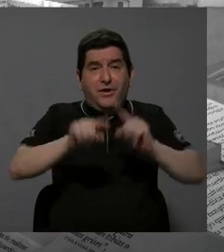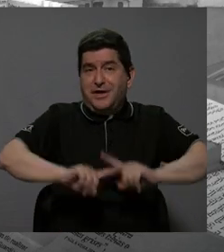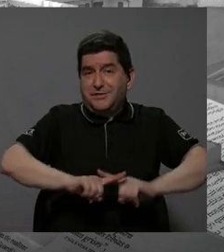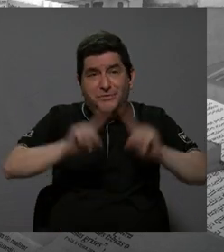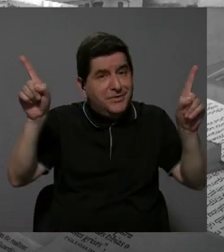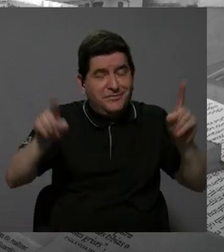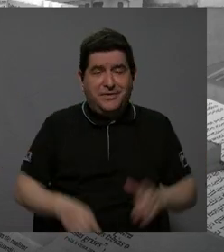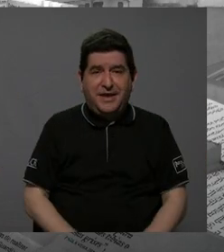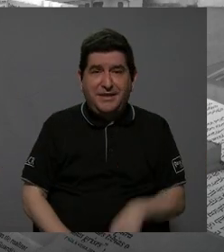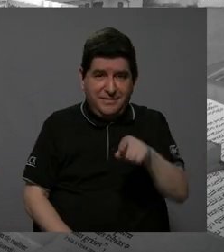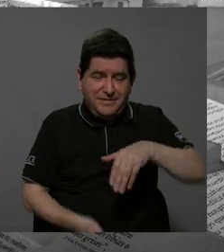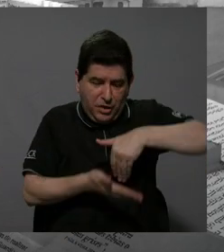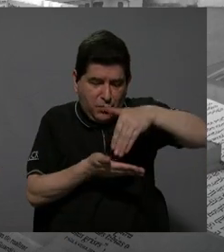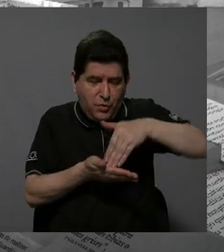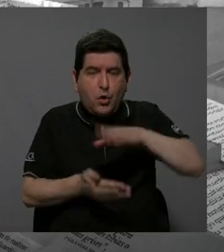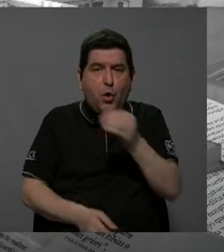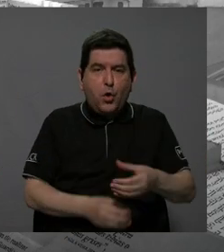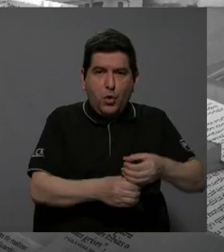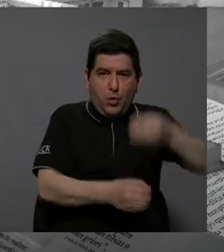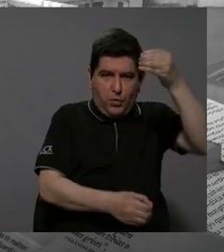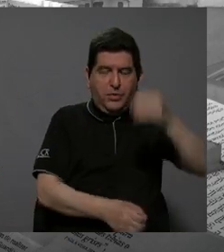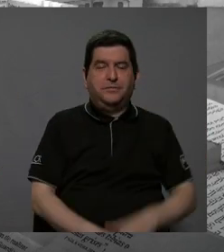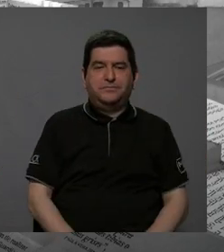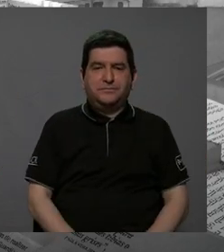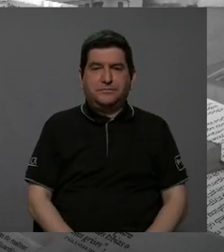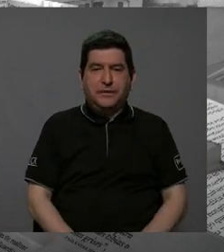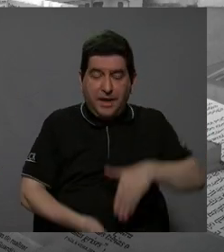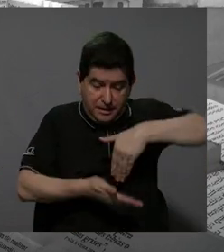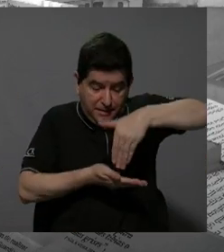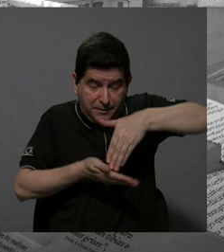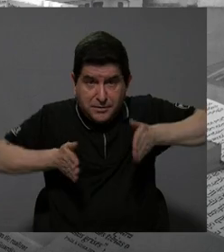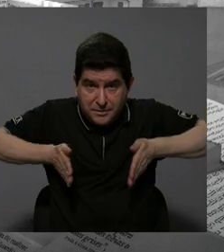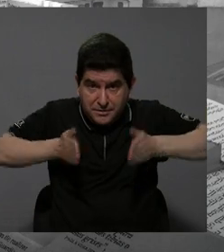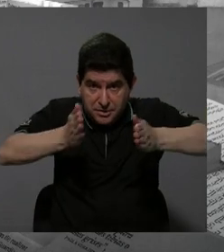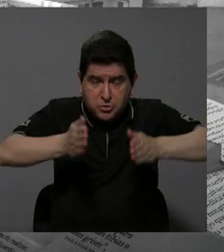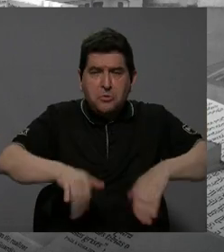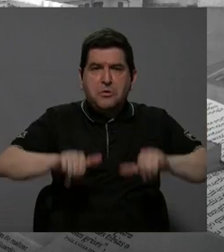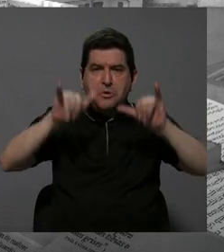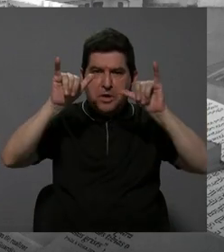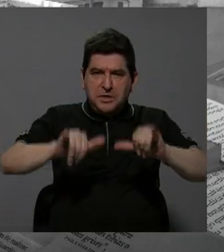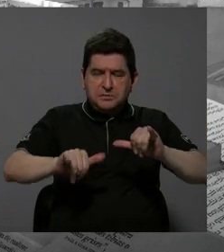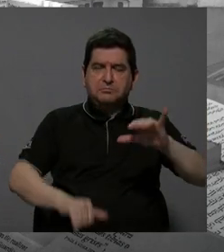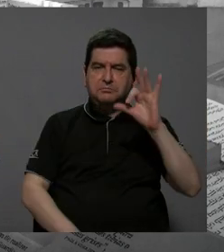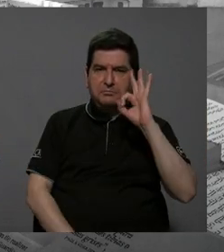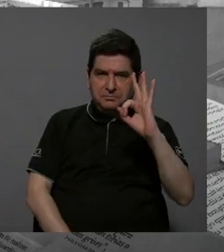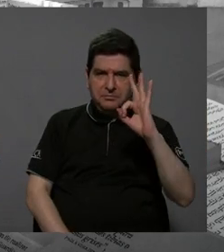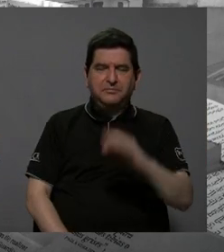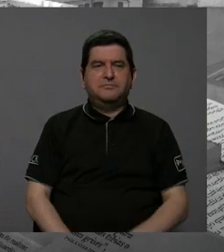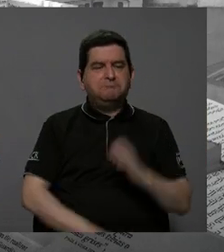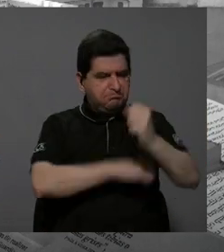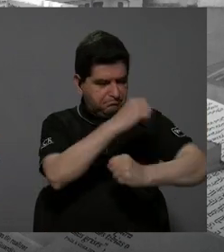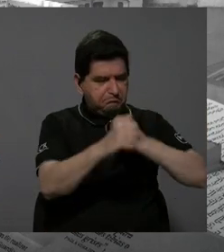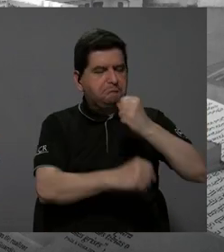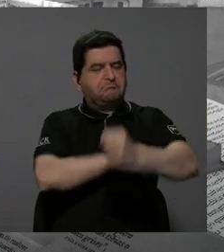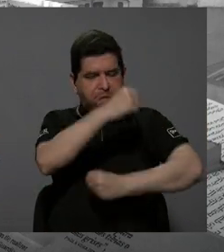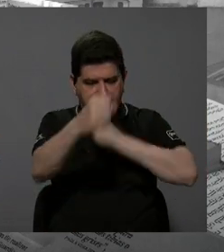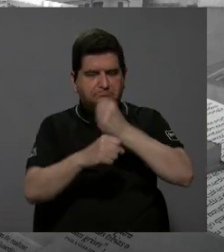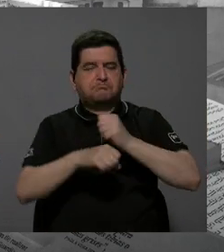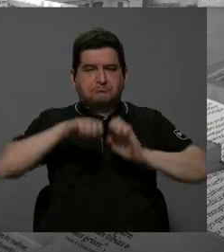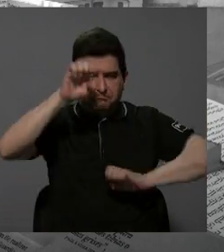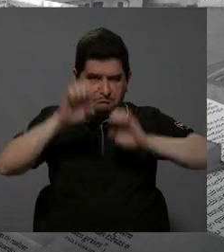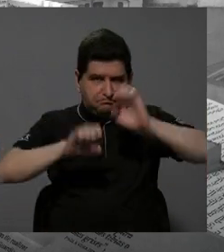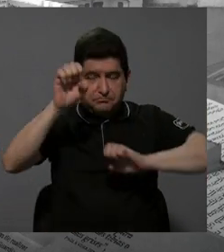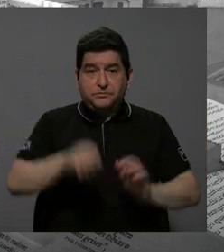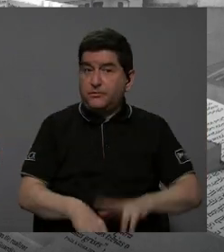señalamiento vial. En el caso de la demarcación horizontal, se mantiene bastante estable año con año la evaluación,